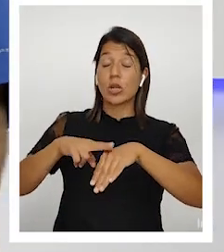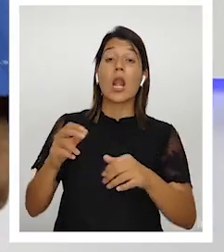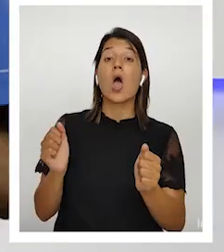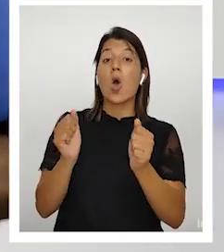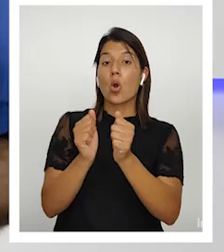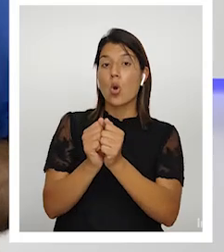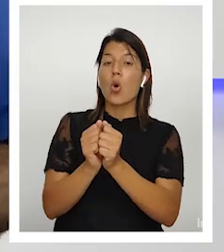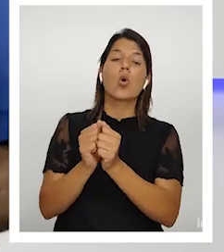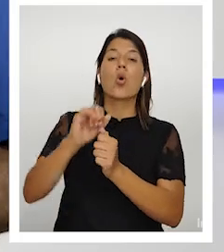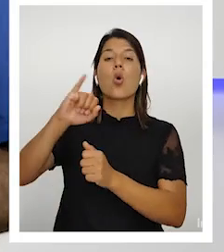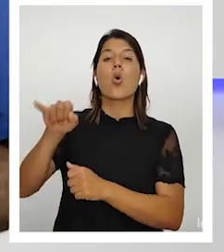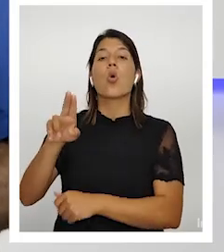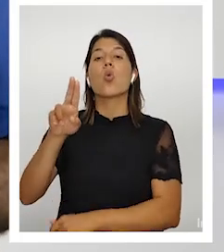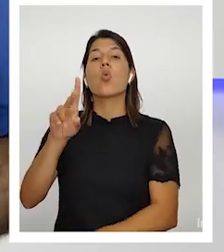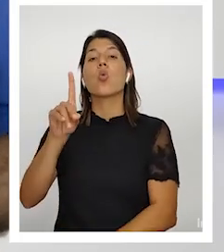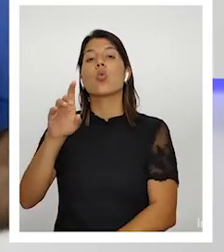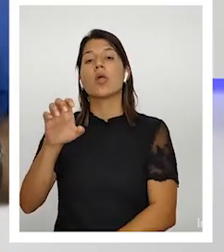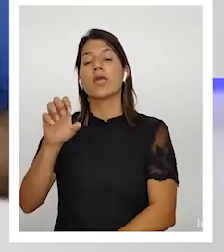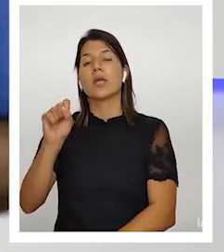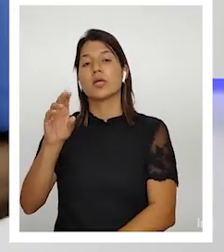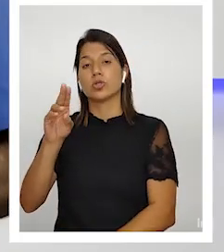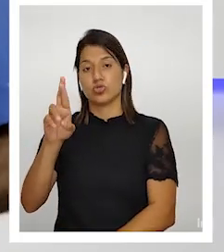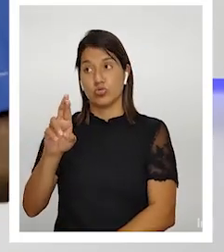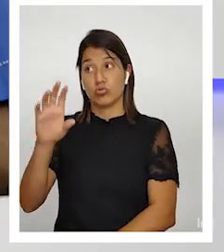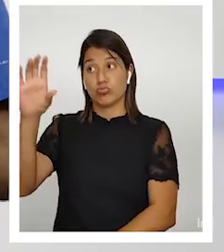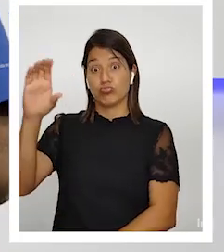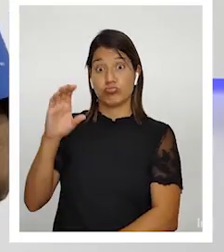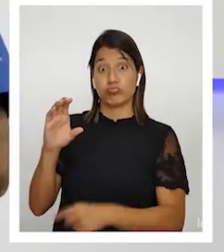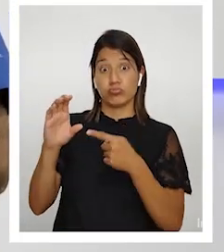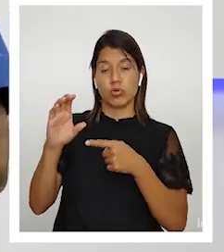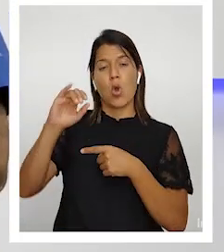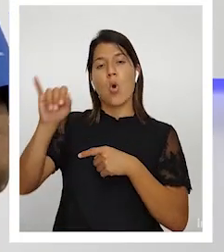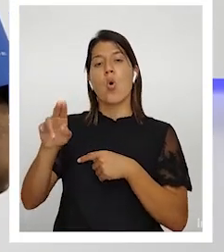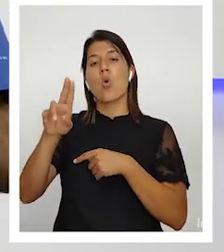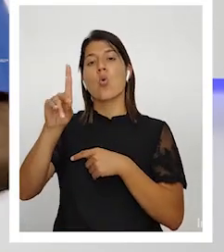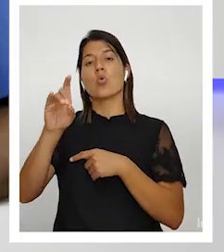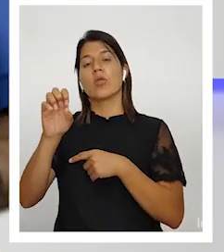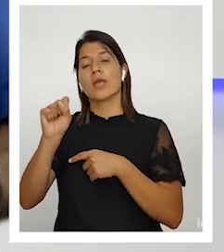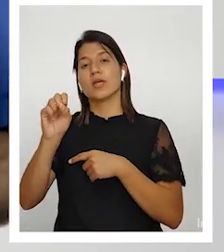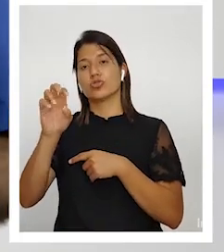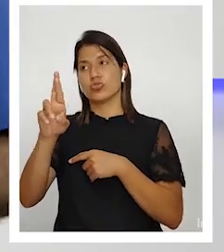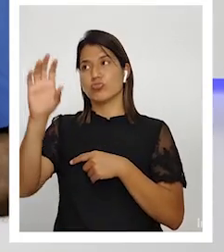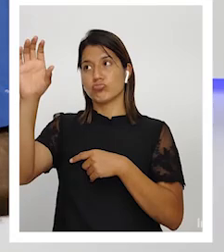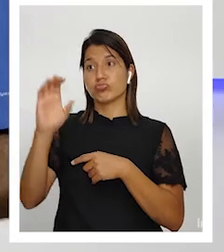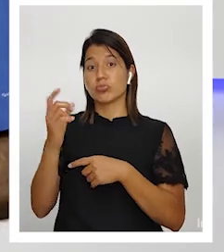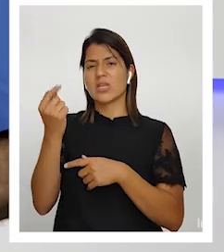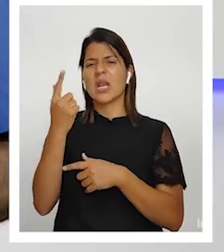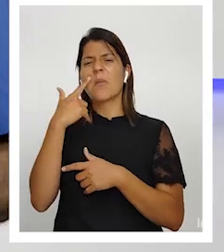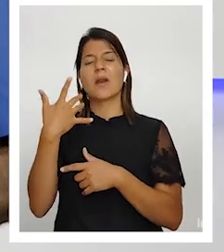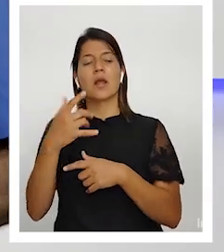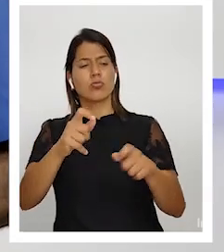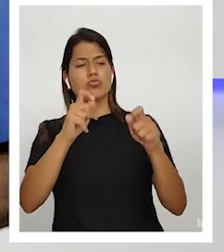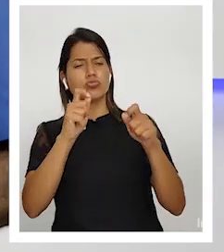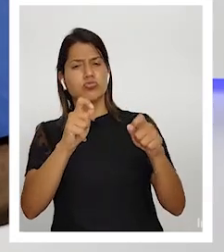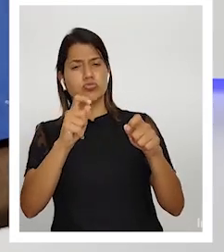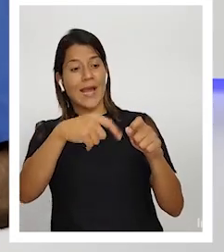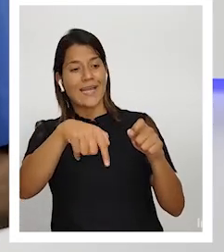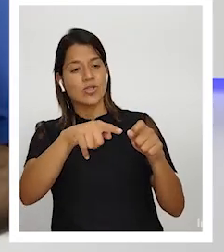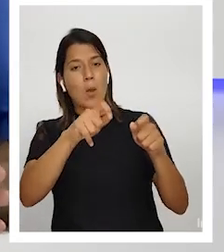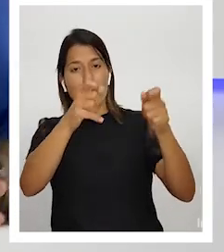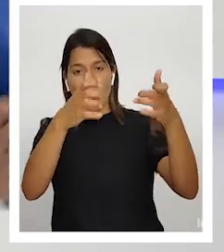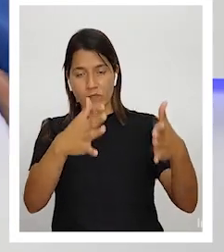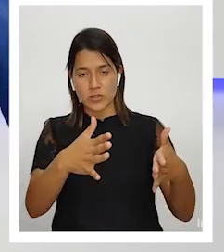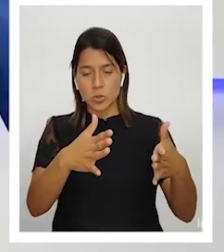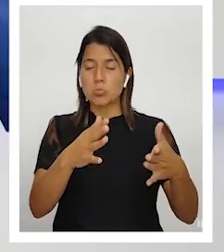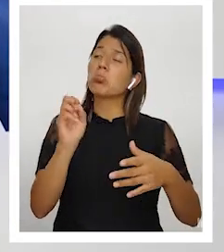Judesur nos dio una plata para formar formadores perfecto primero dos meses las